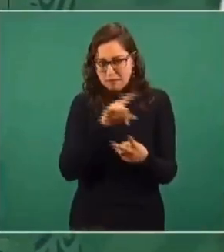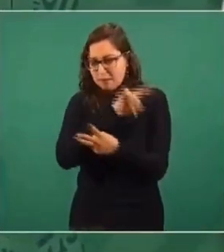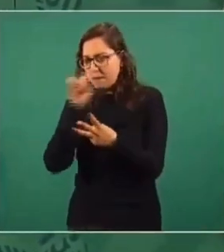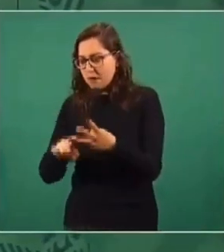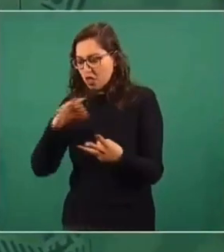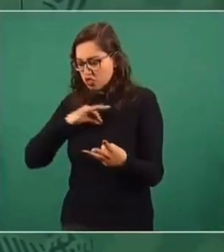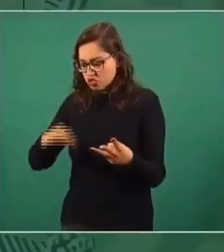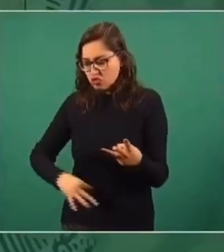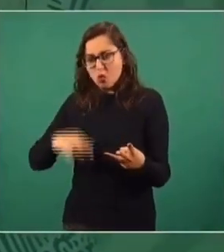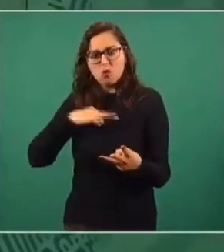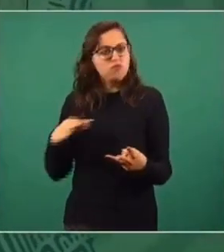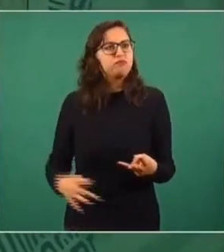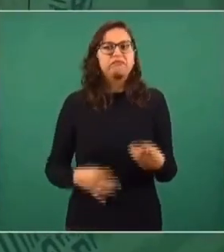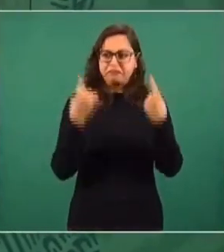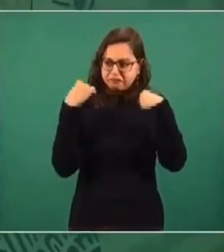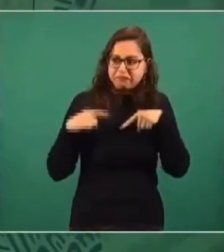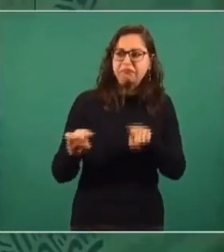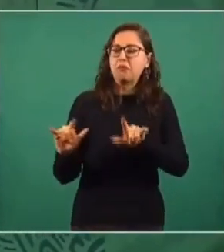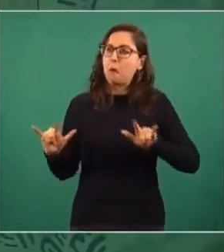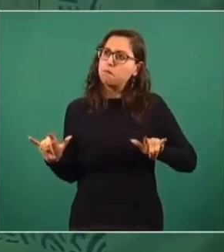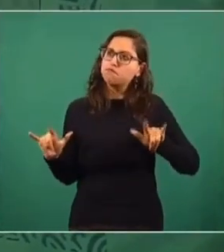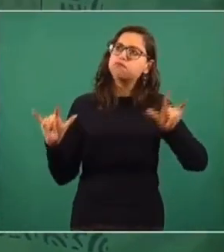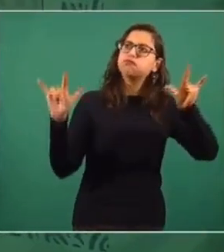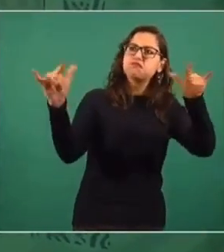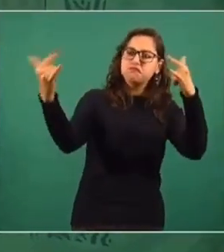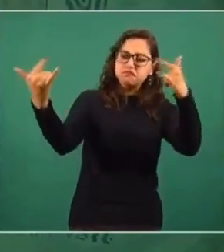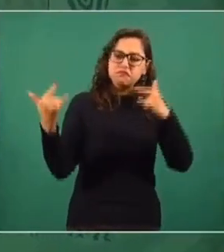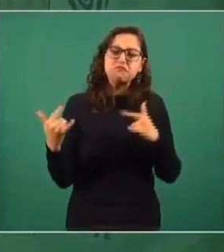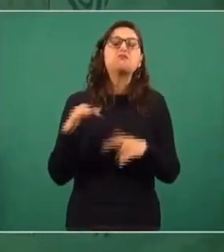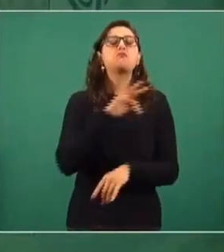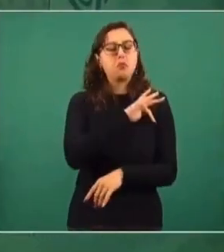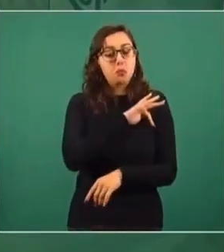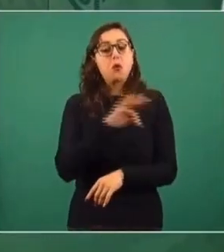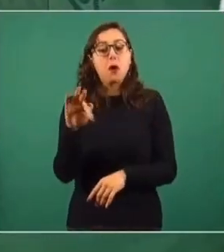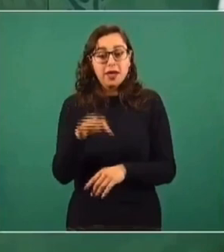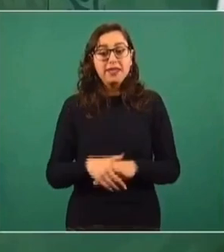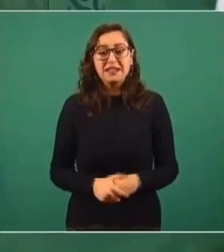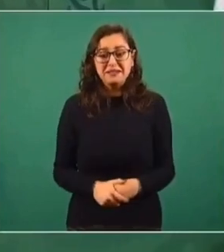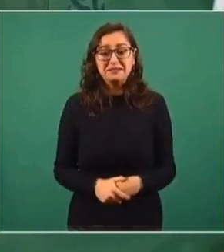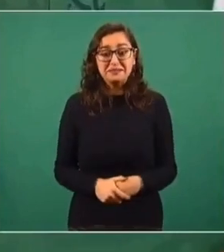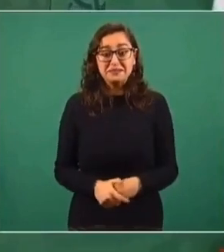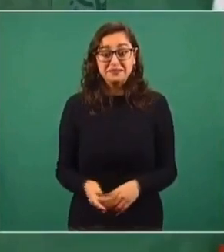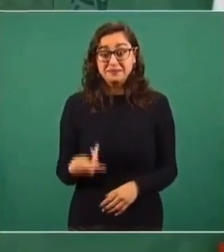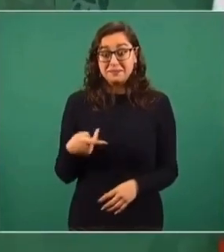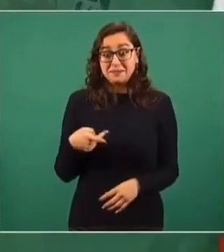pero la corrupción